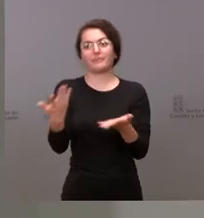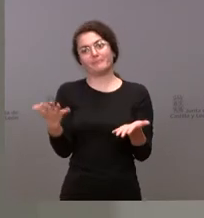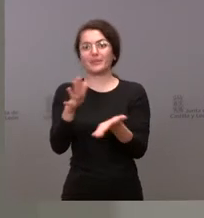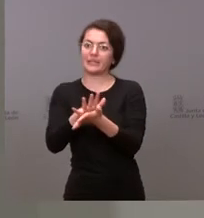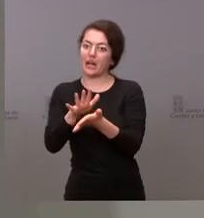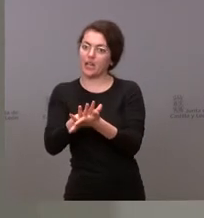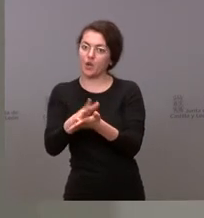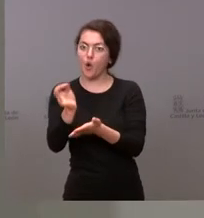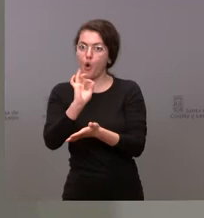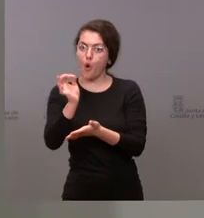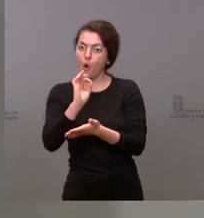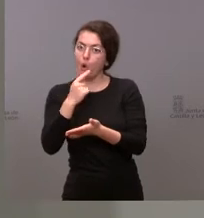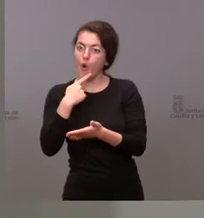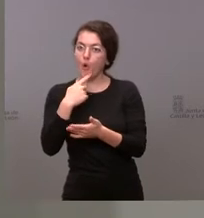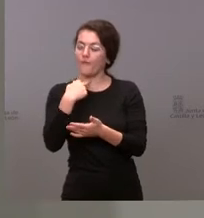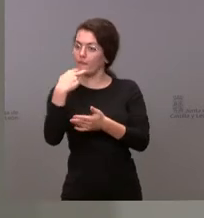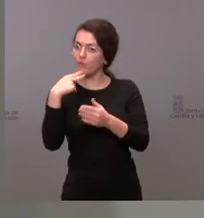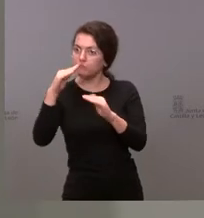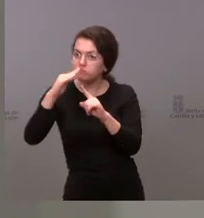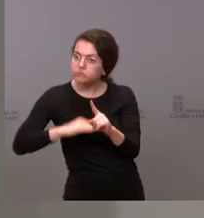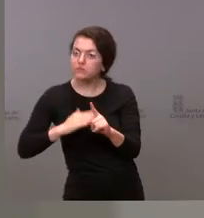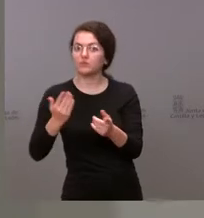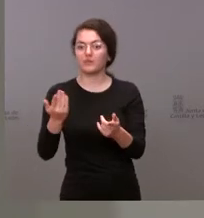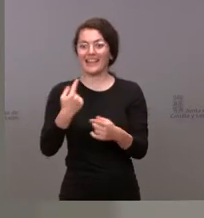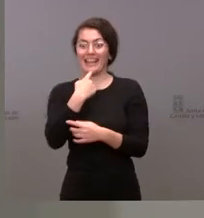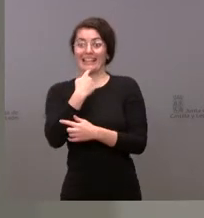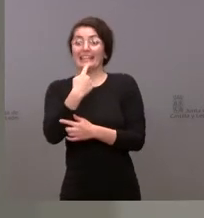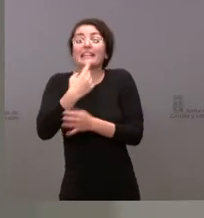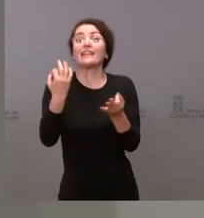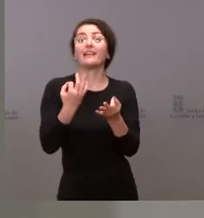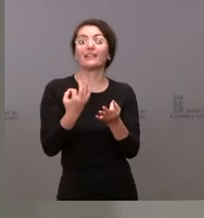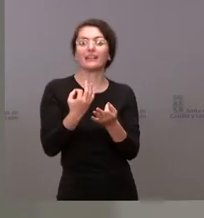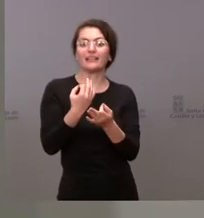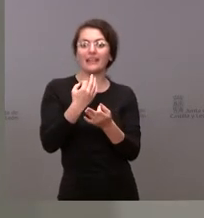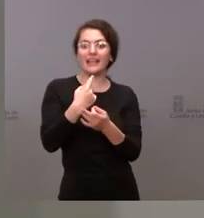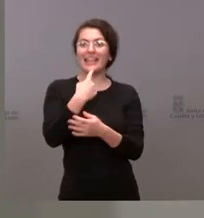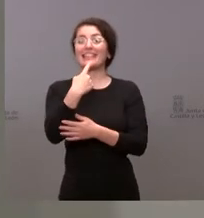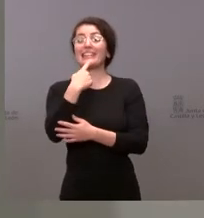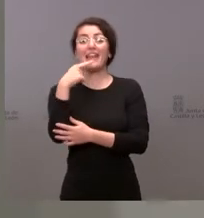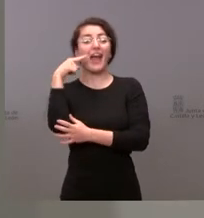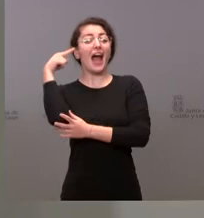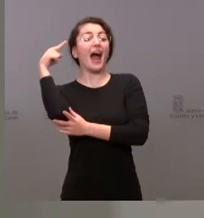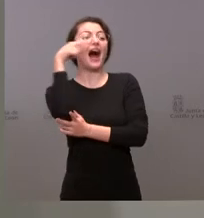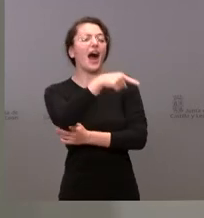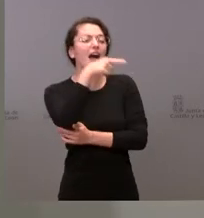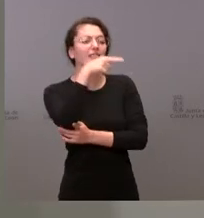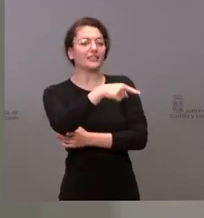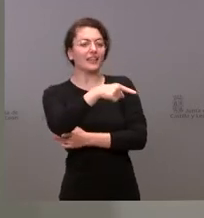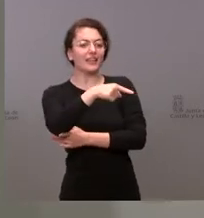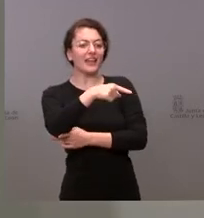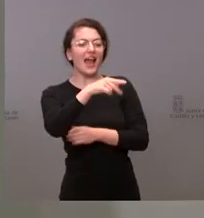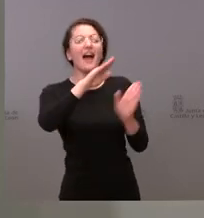tranquilízate o baja el tono lo que dice es te vamos a acabar inhabilitando al presidente de las cortes